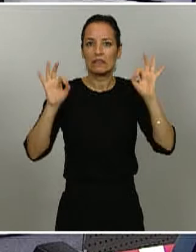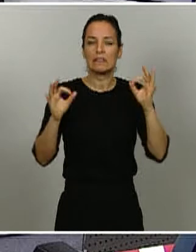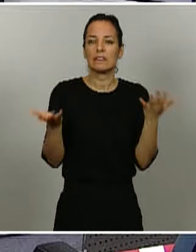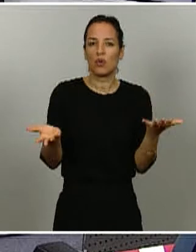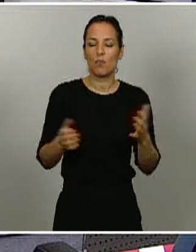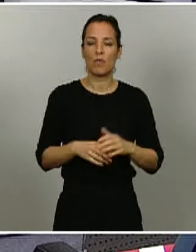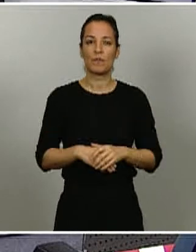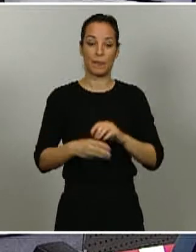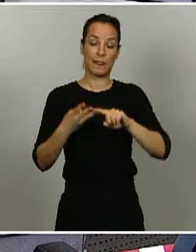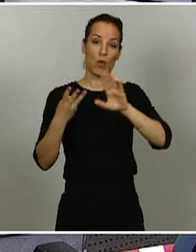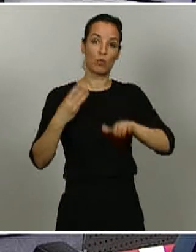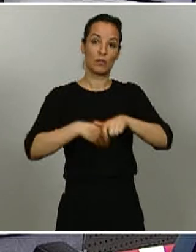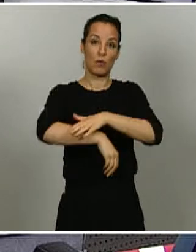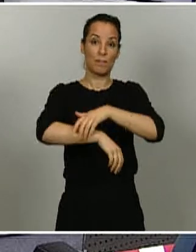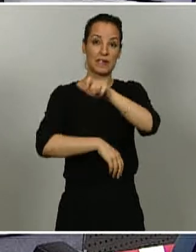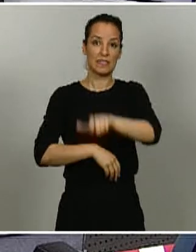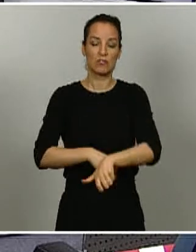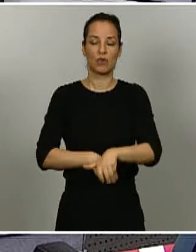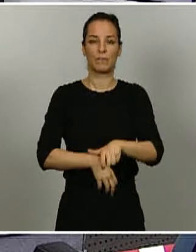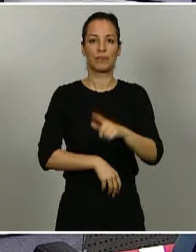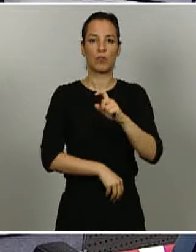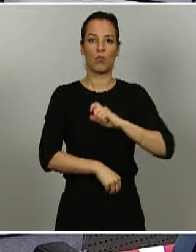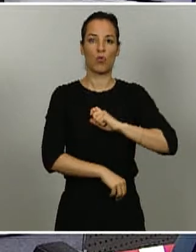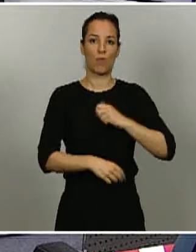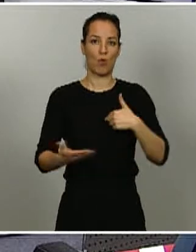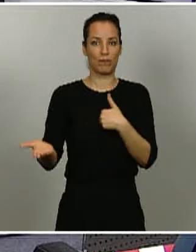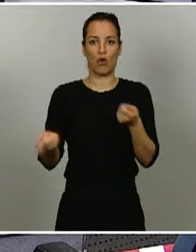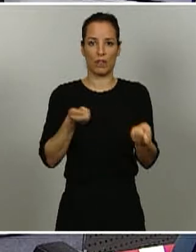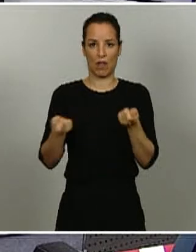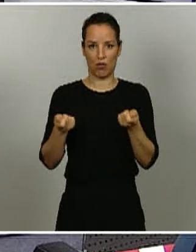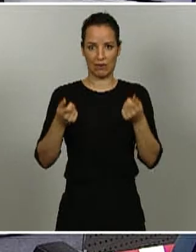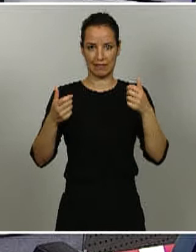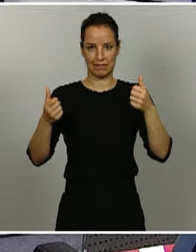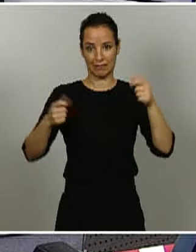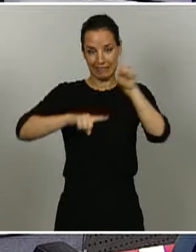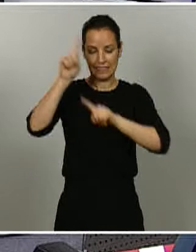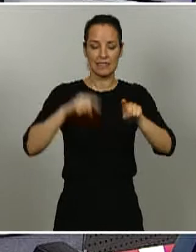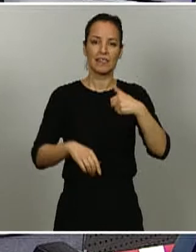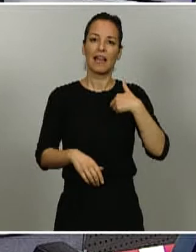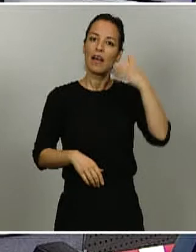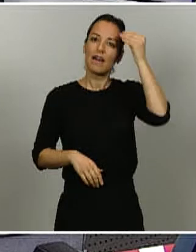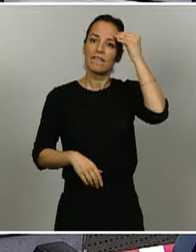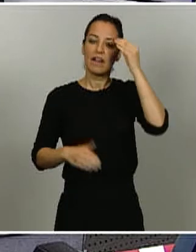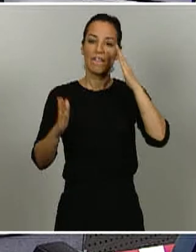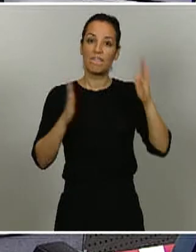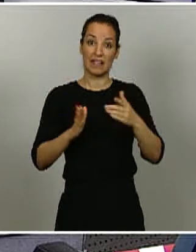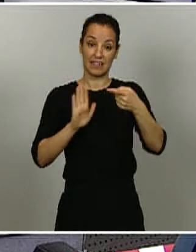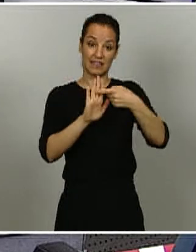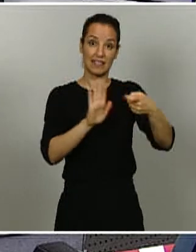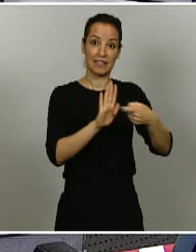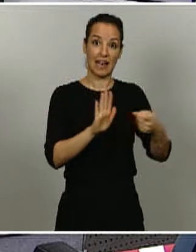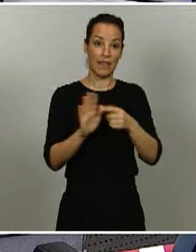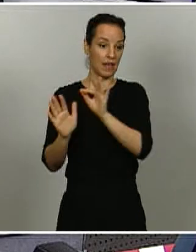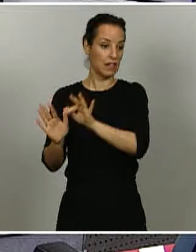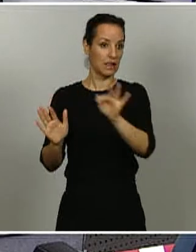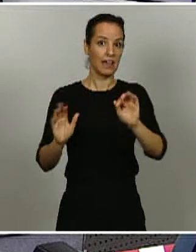último, señor ministro, como coordinador de esta crisis, me gustaría preguntarle en qué fase de desescalada plantea el Gobierno volver a poner en marcha el portal